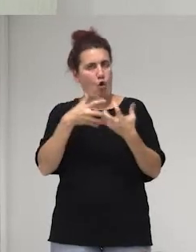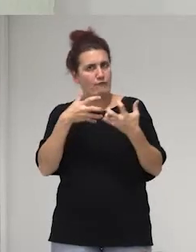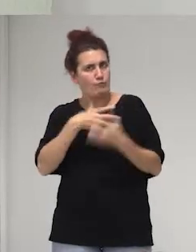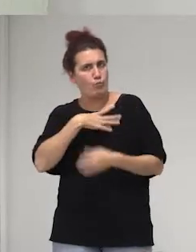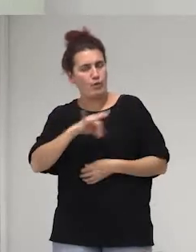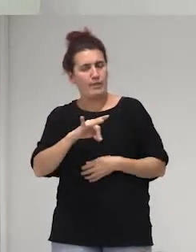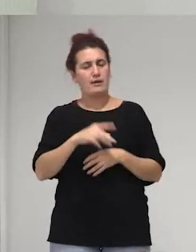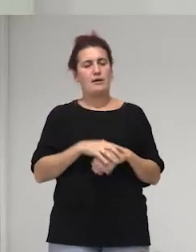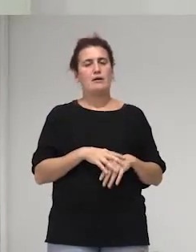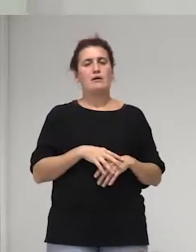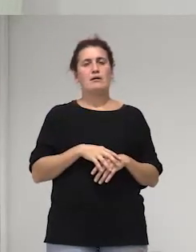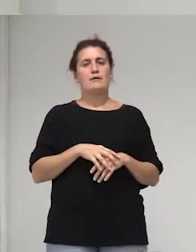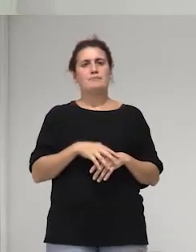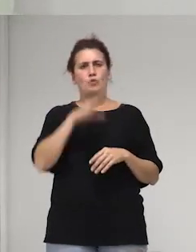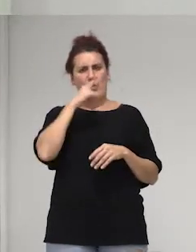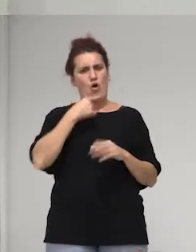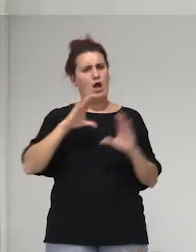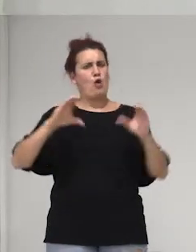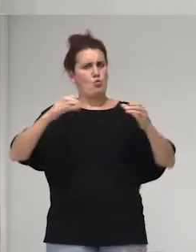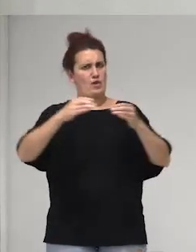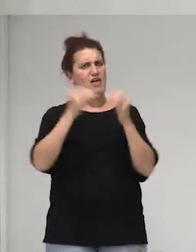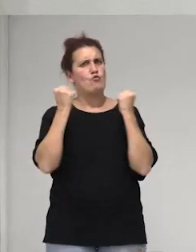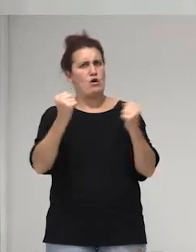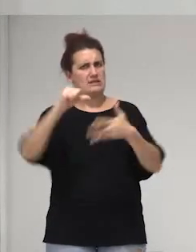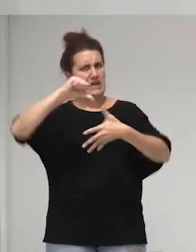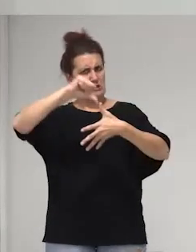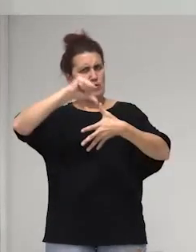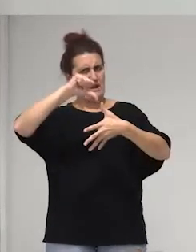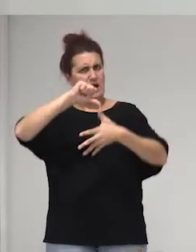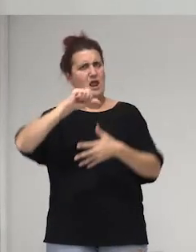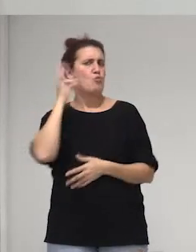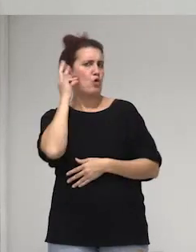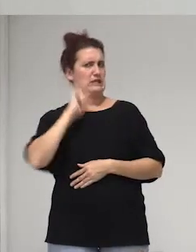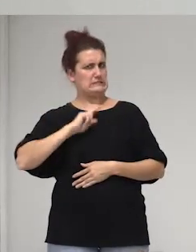puedo hablar de una comunidad muy fuerte en latinoamérica de mujeres trans